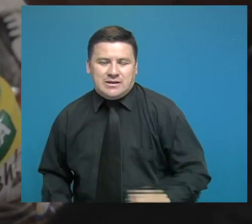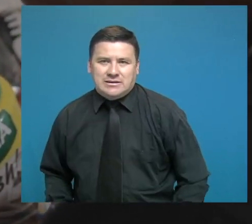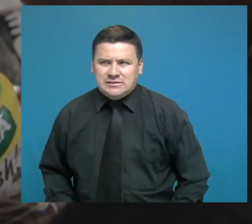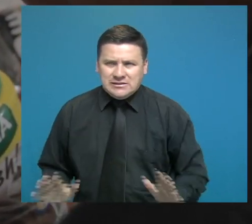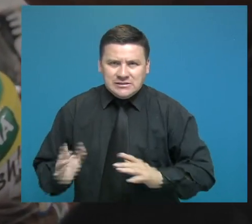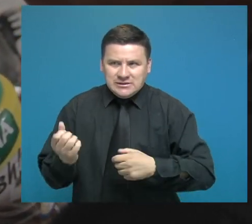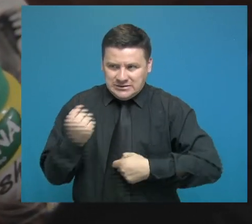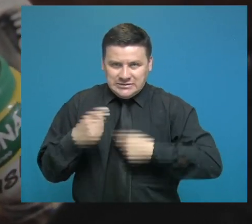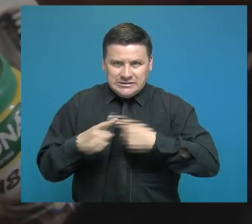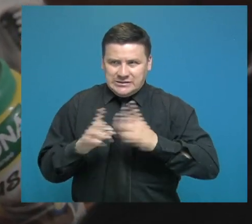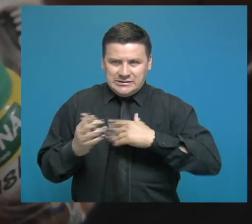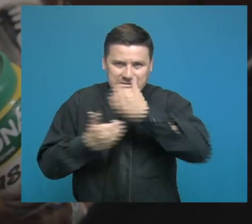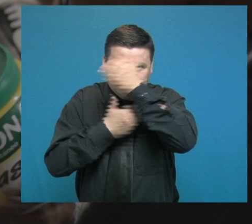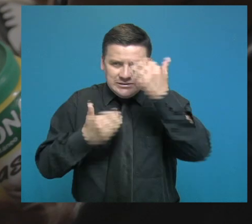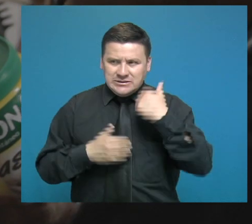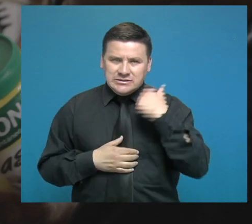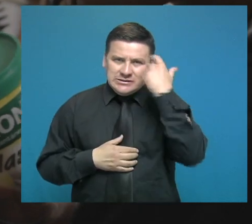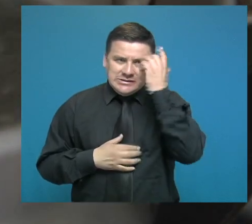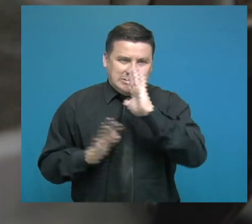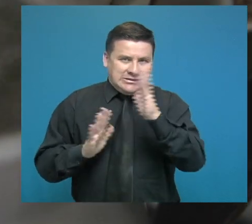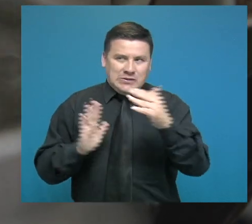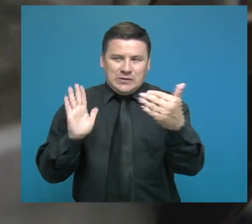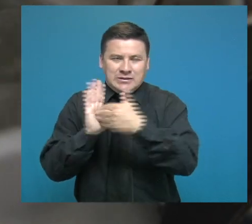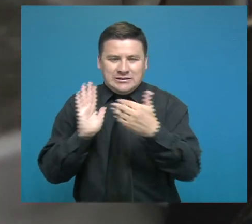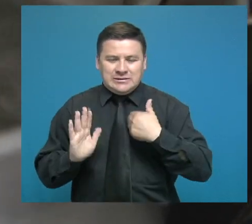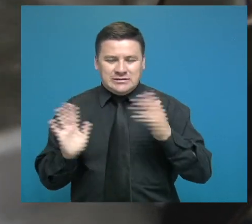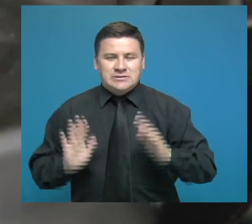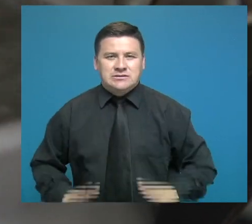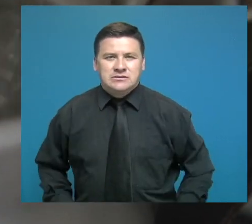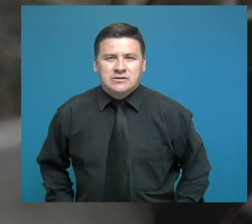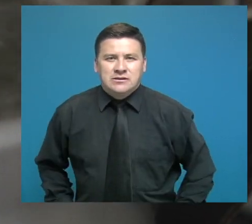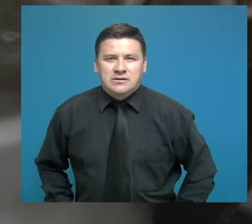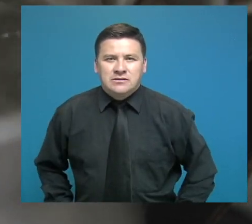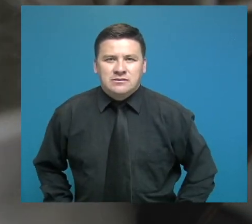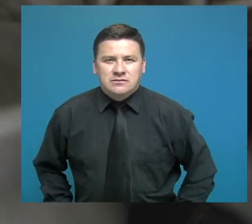Pero nosotros nos contábamos que en Puerto Claver ya habían llegado los paramilitares.